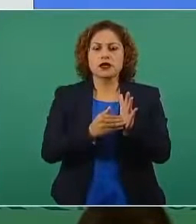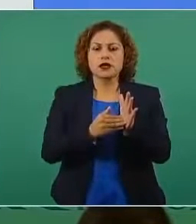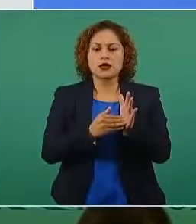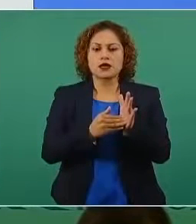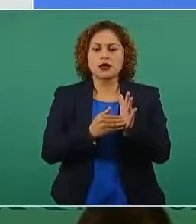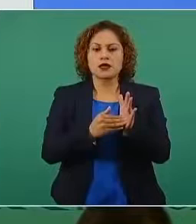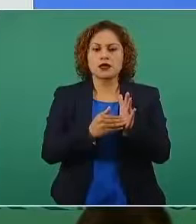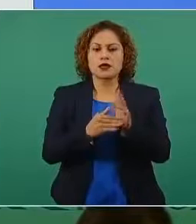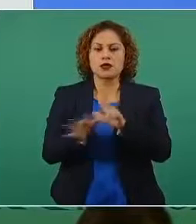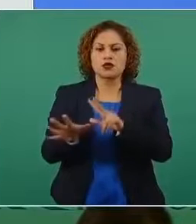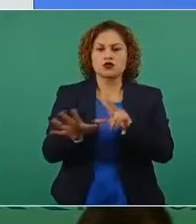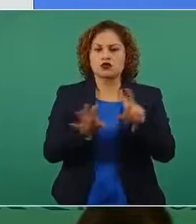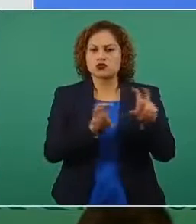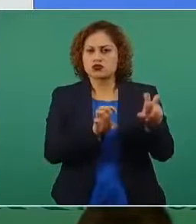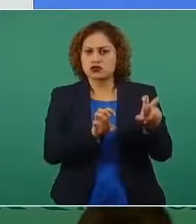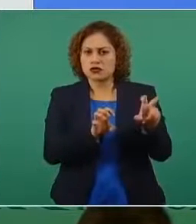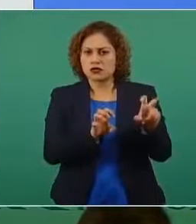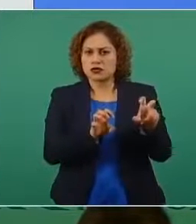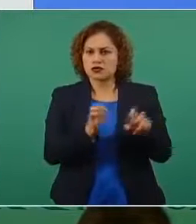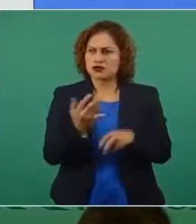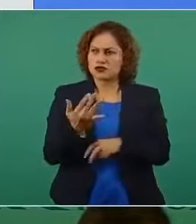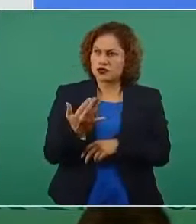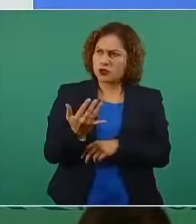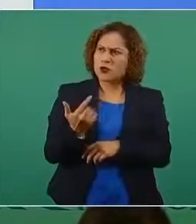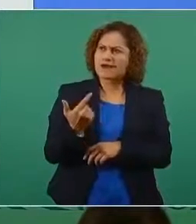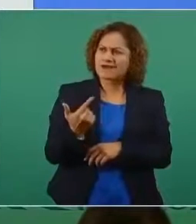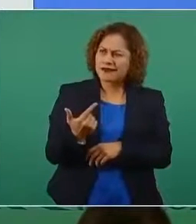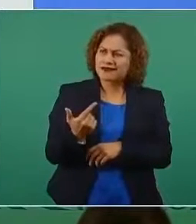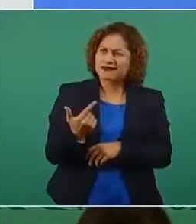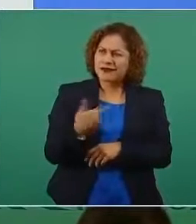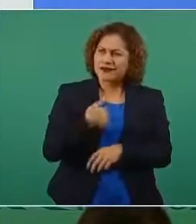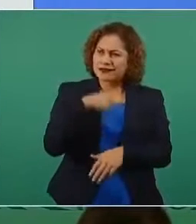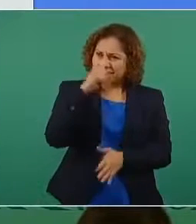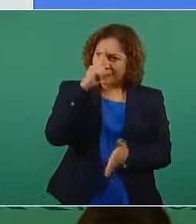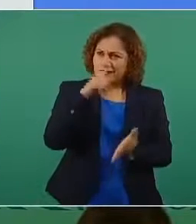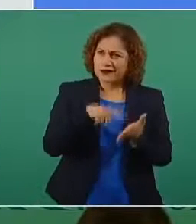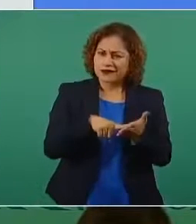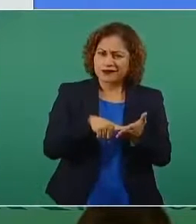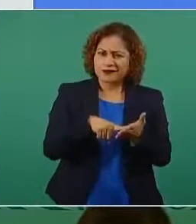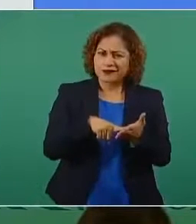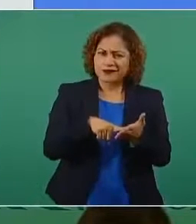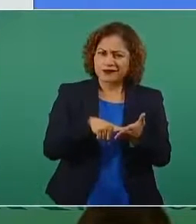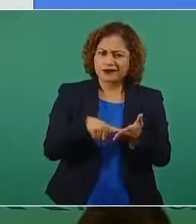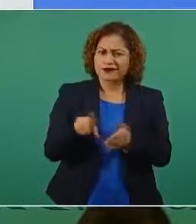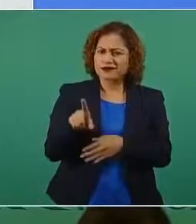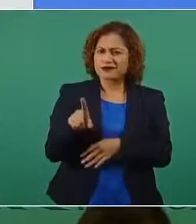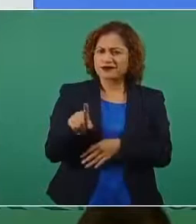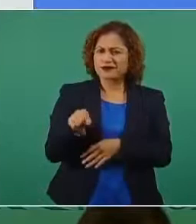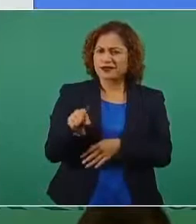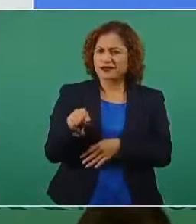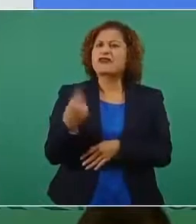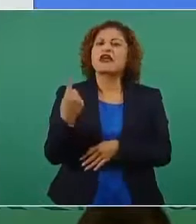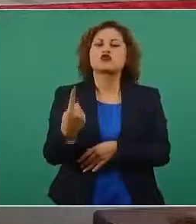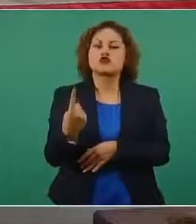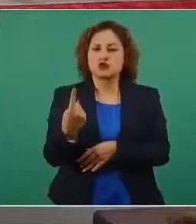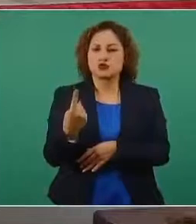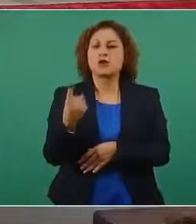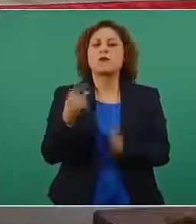no creo que el cincuenta y cincuenta y siete y luego setenta y uno